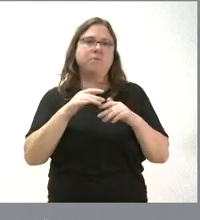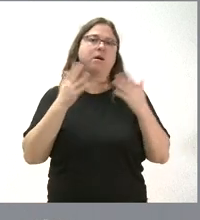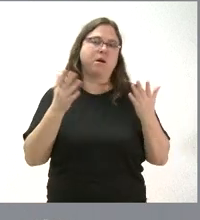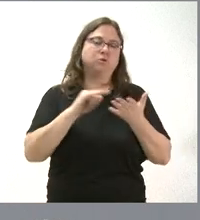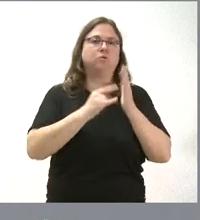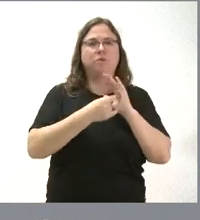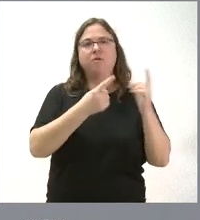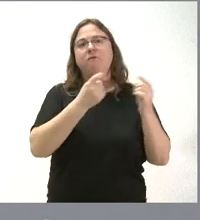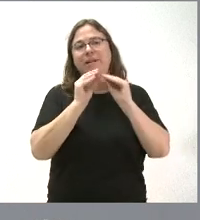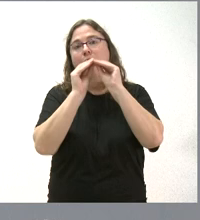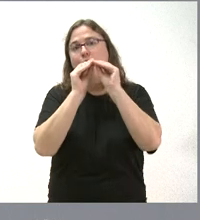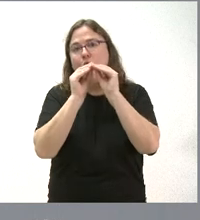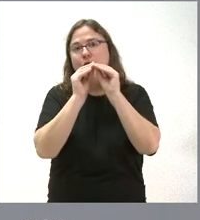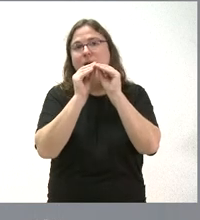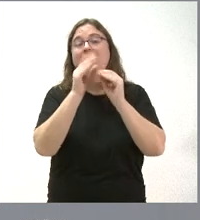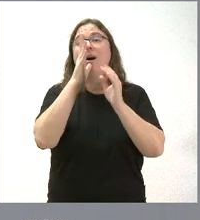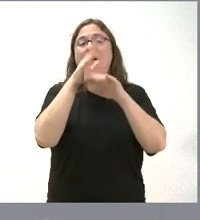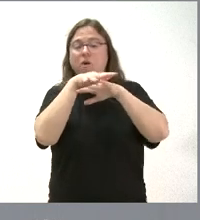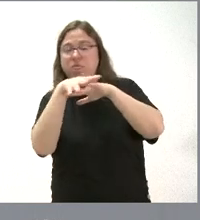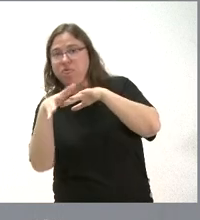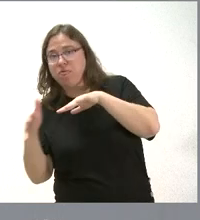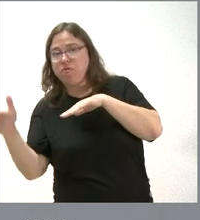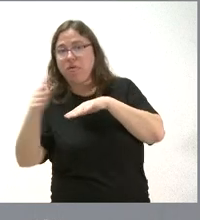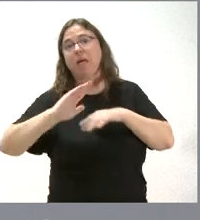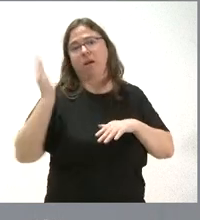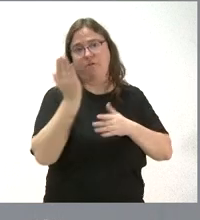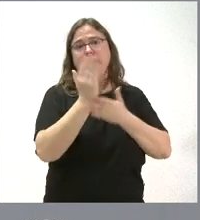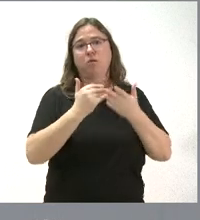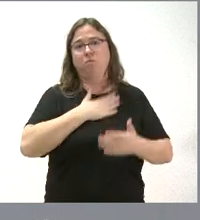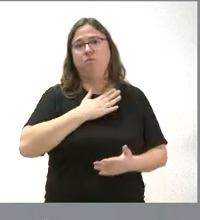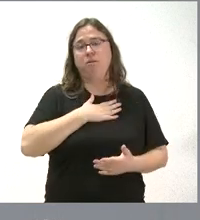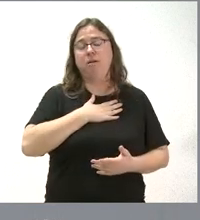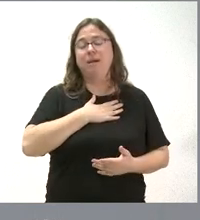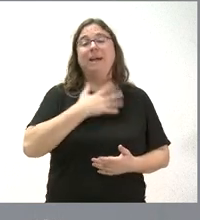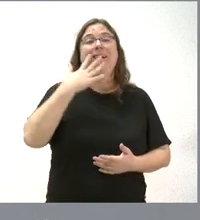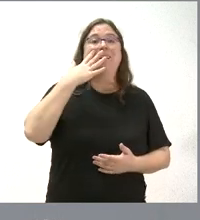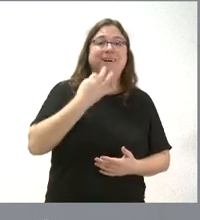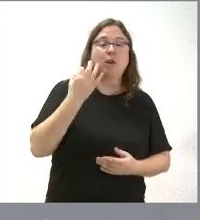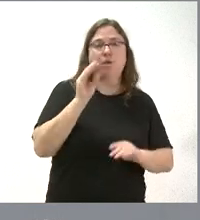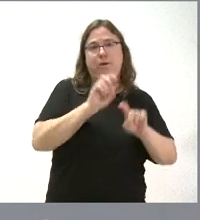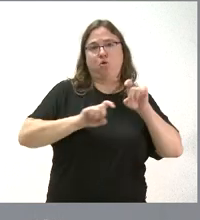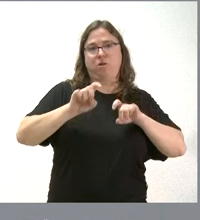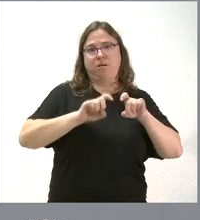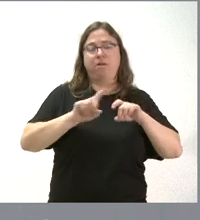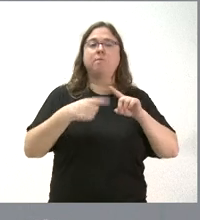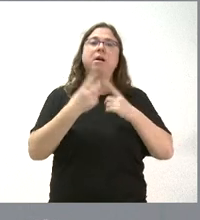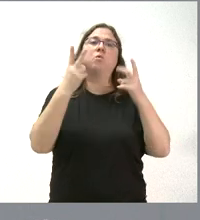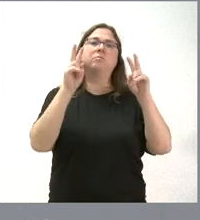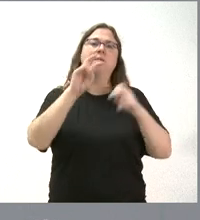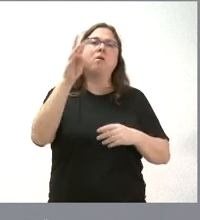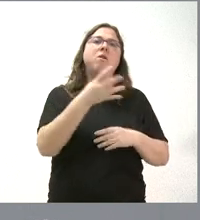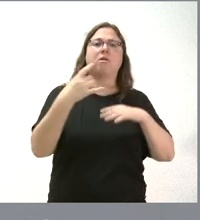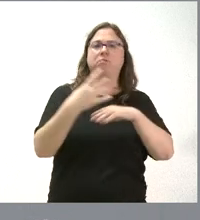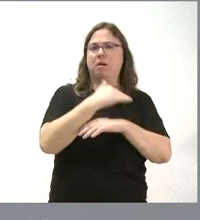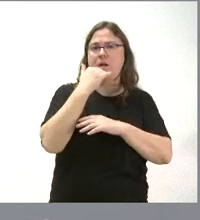solucionar, a corregir, algunos desvíos de agua que se han producido y que perjudican a nuestra comunidad autónoma y que creemos que deben de corregirse y alguna cuestión en relación con los horarios de los